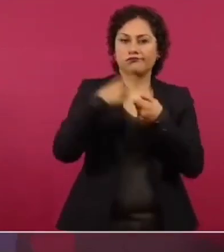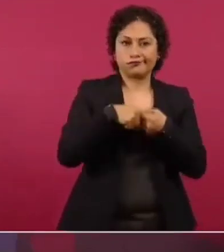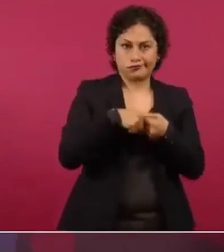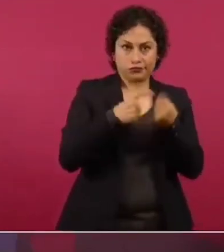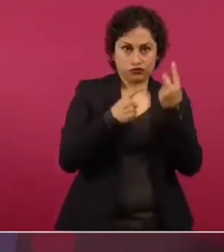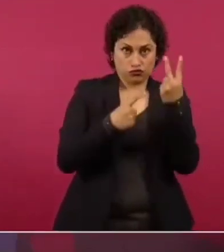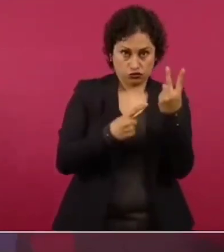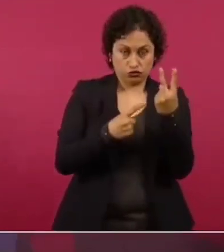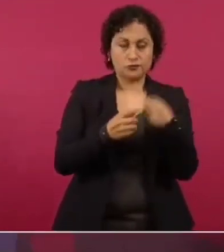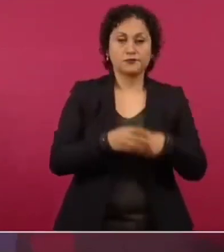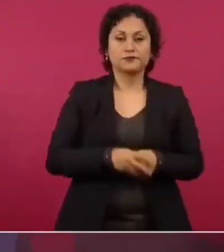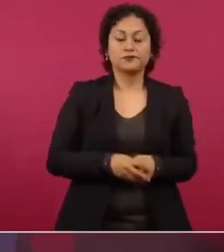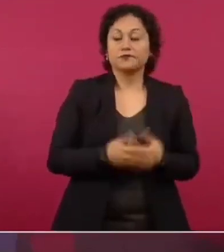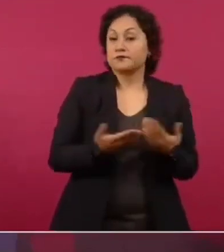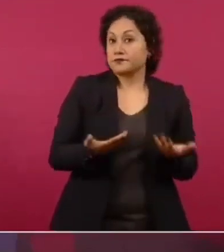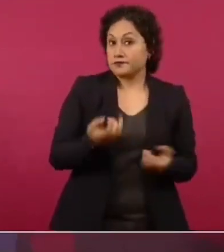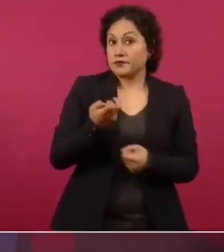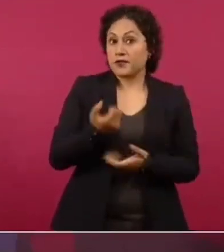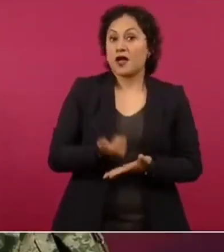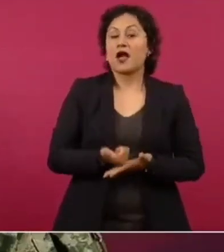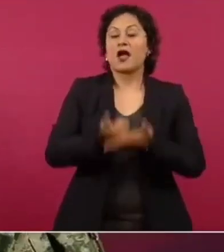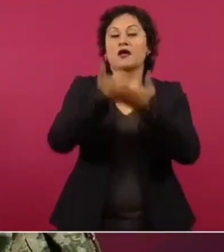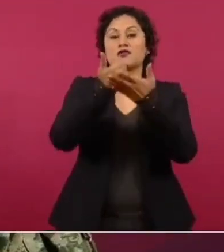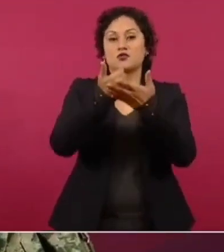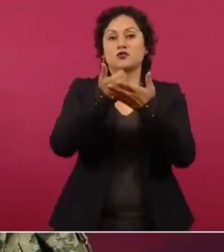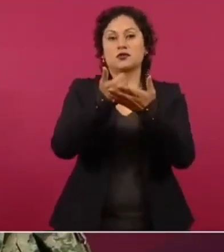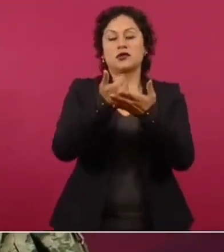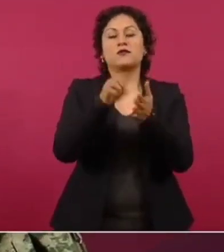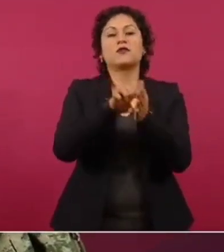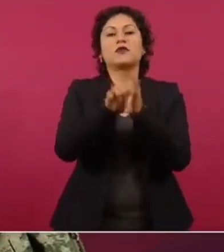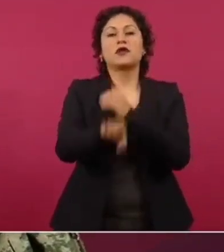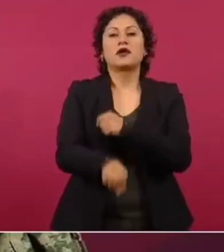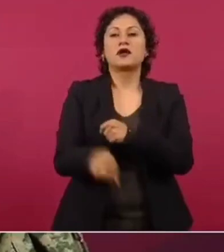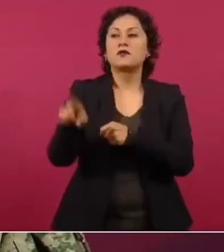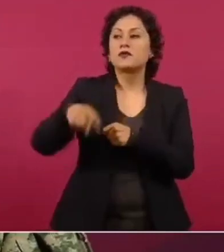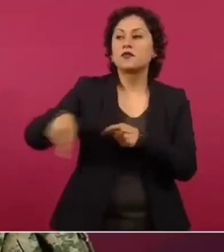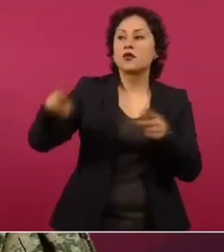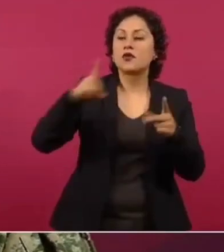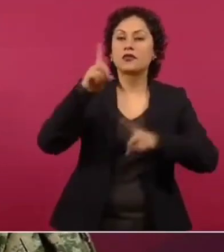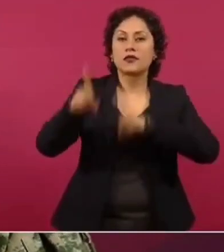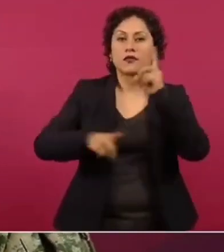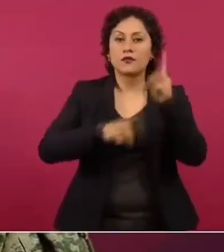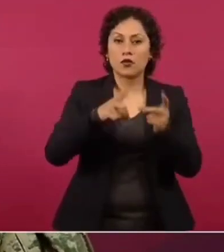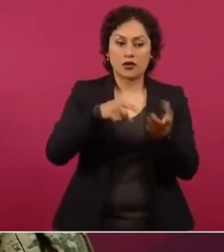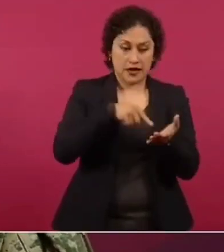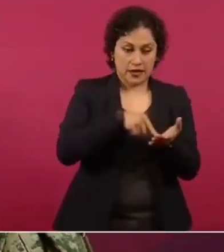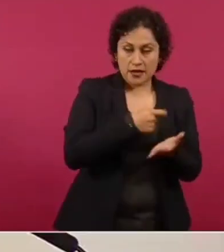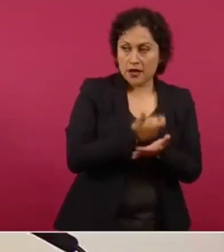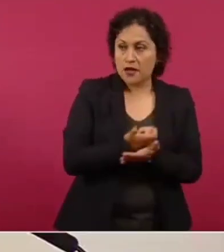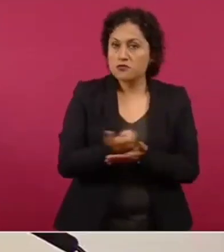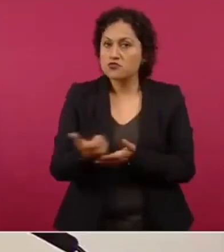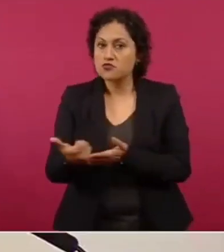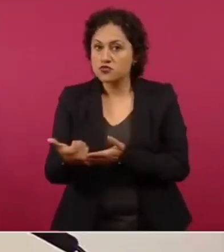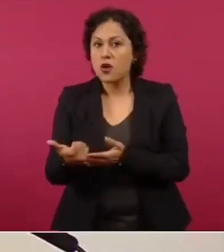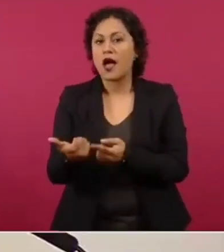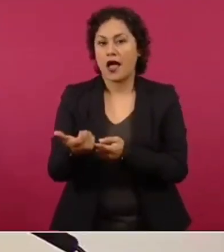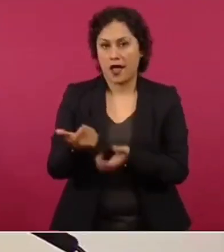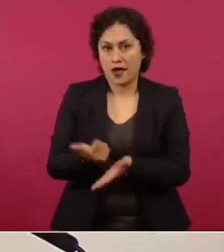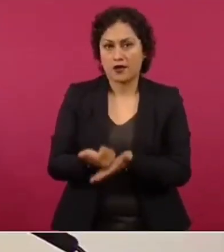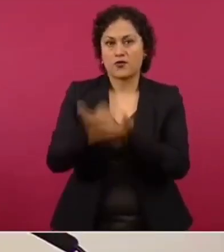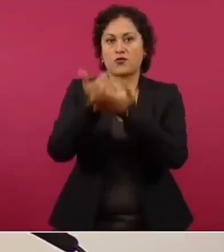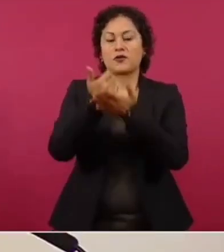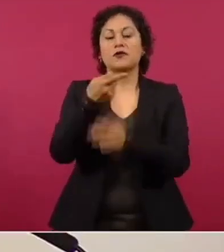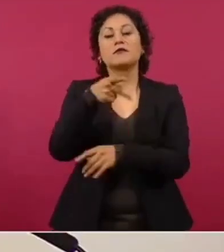esto también le damos la oportunidad, no solamente del sueldo a los muchachos, sino también la